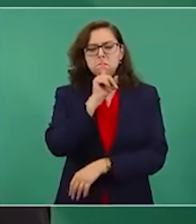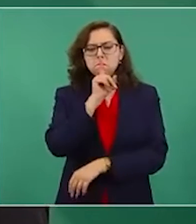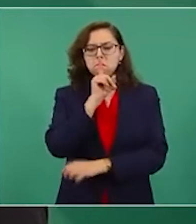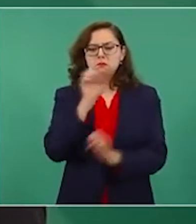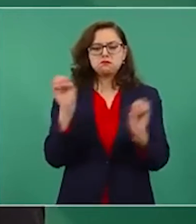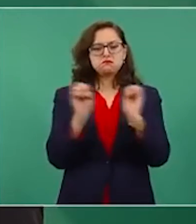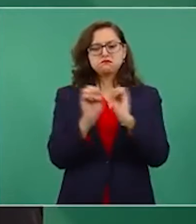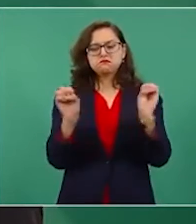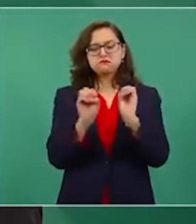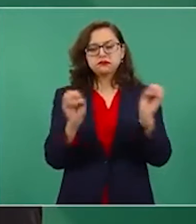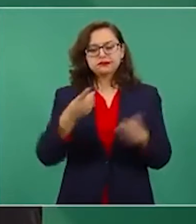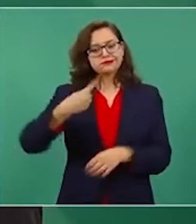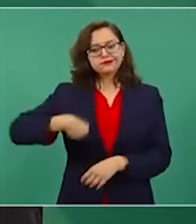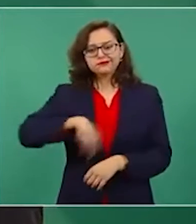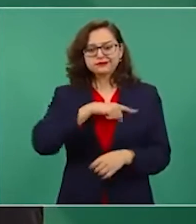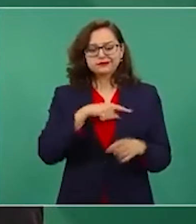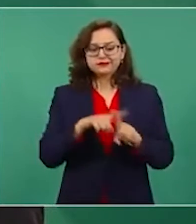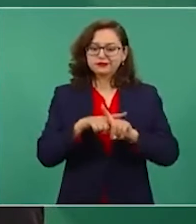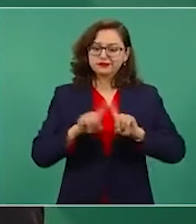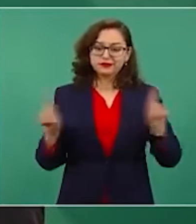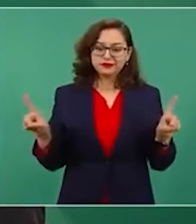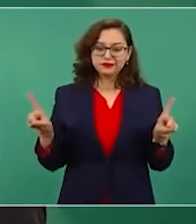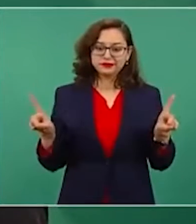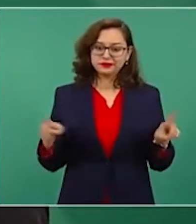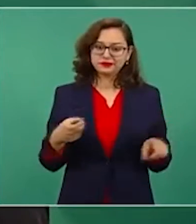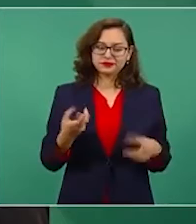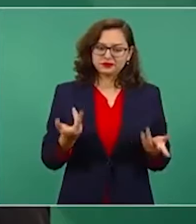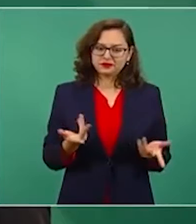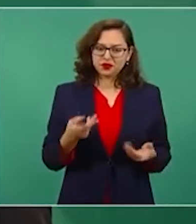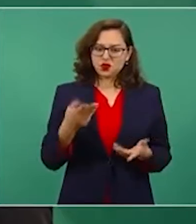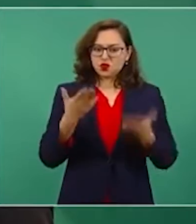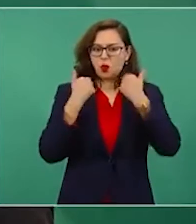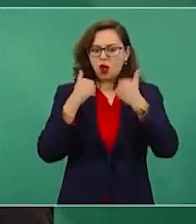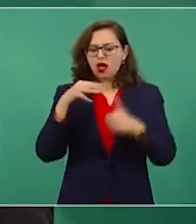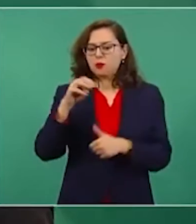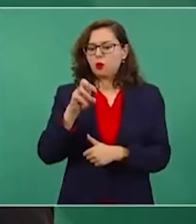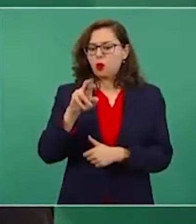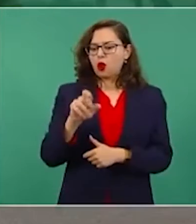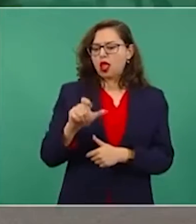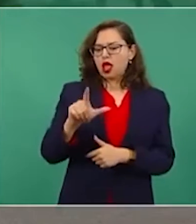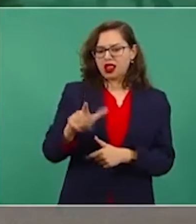Nosotros no hacemos eso, eso es inmoral, es indigno,